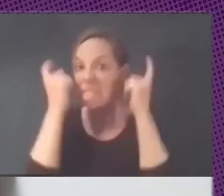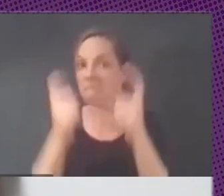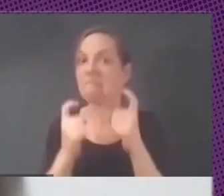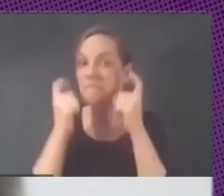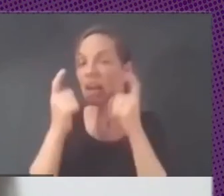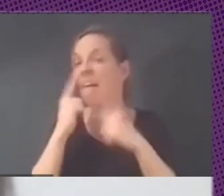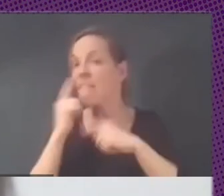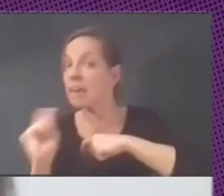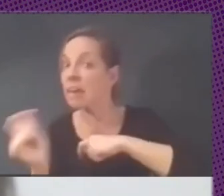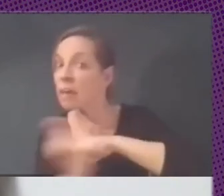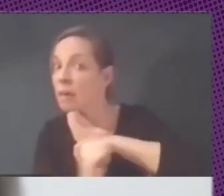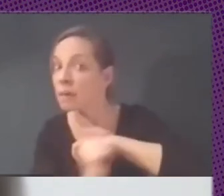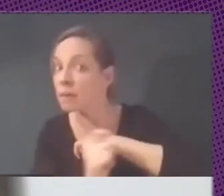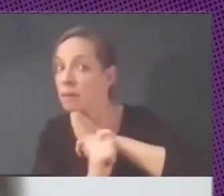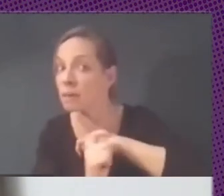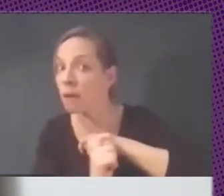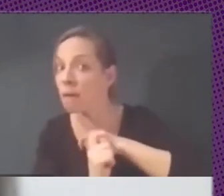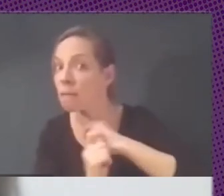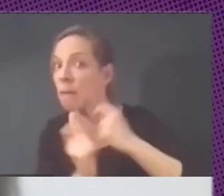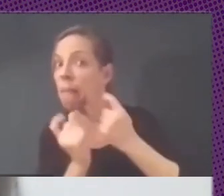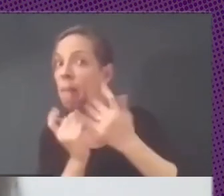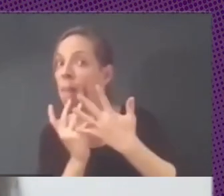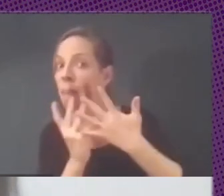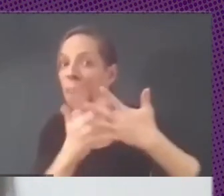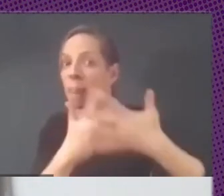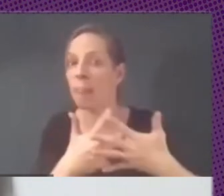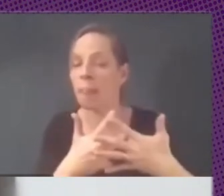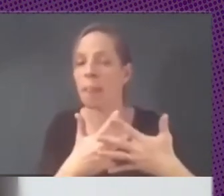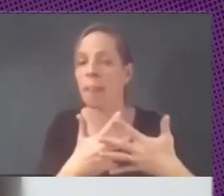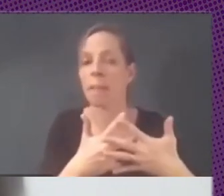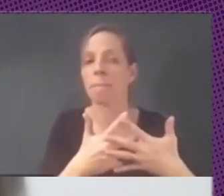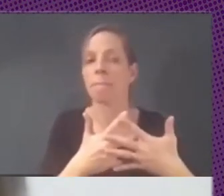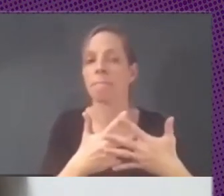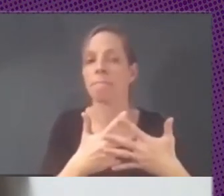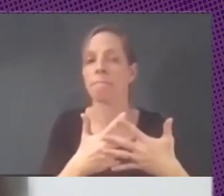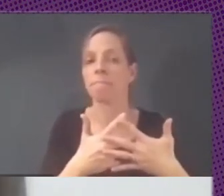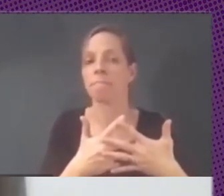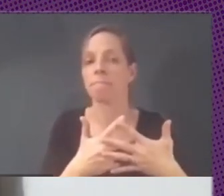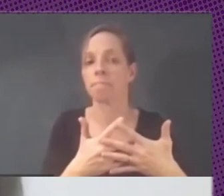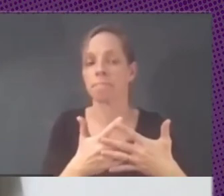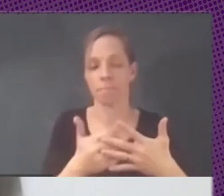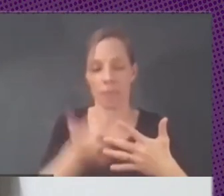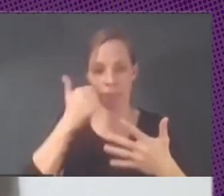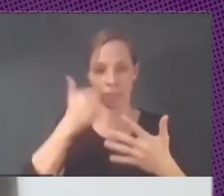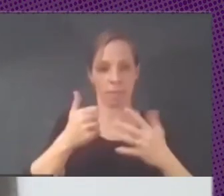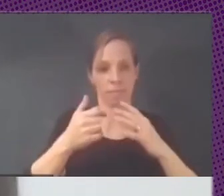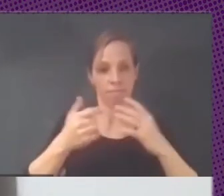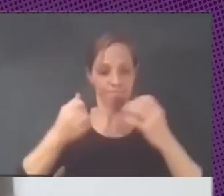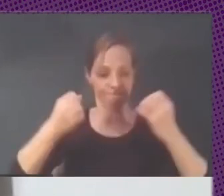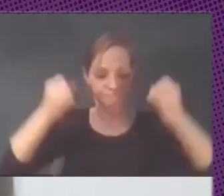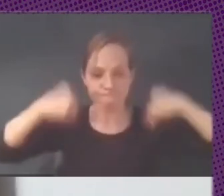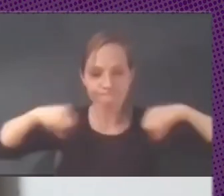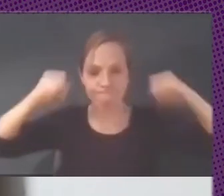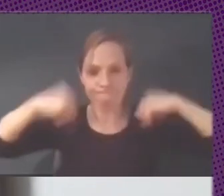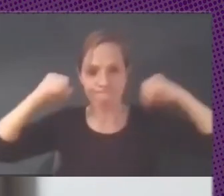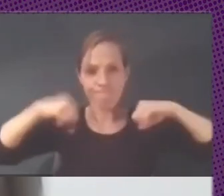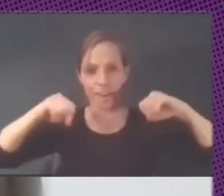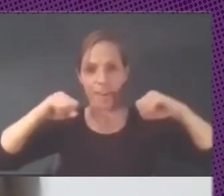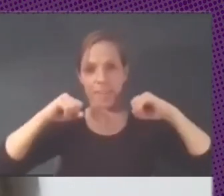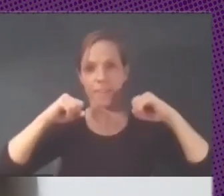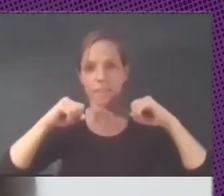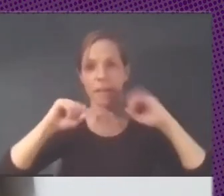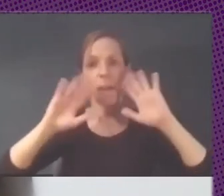estrategias de un modo mucho más conectado desde la práctica y desde el hacer pero el gran